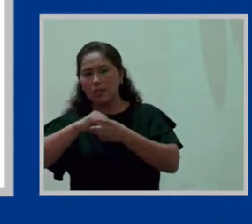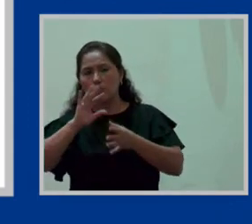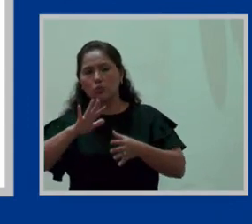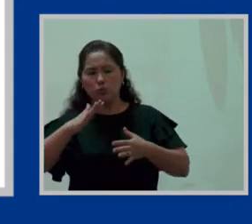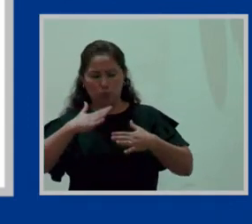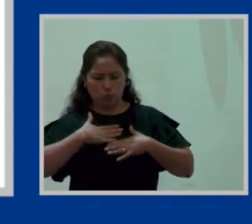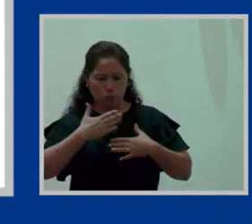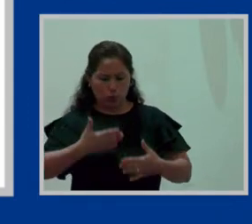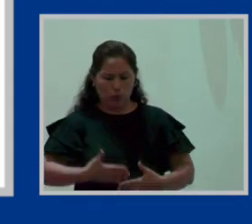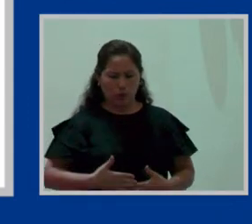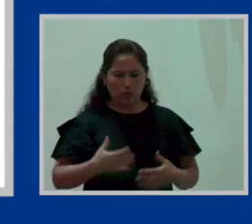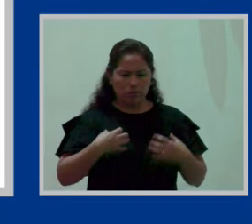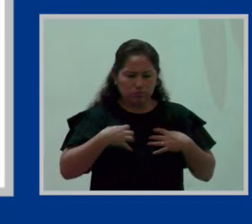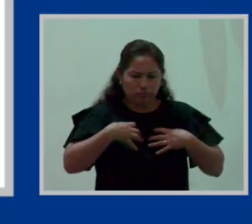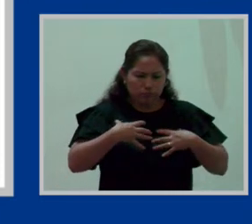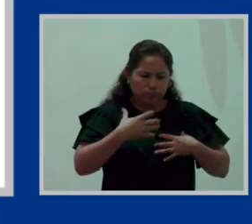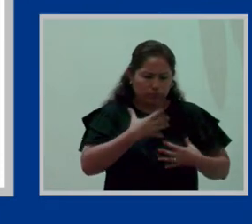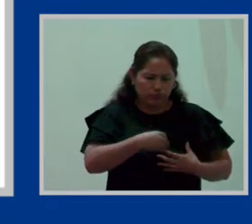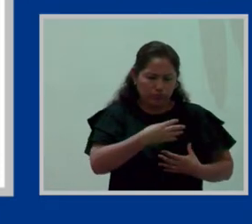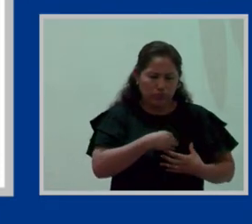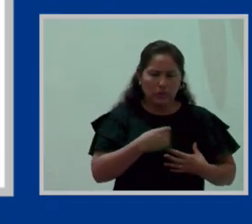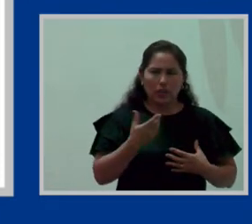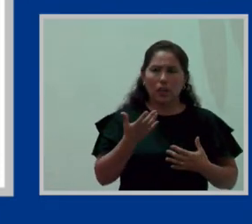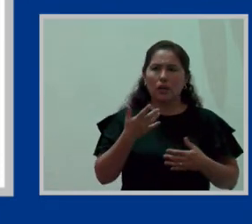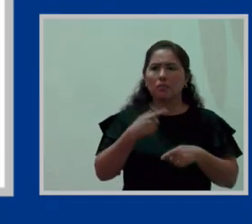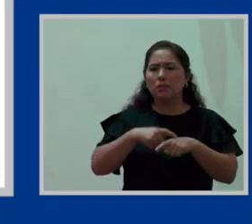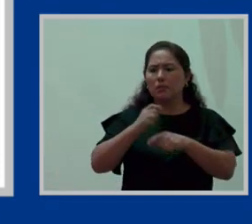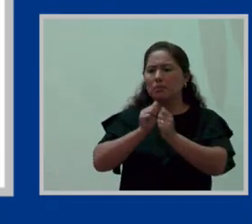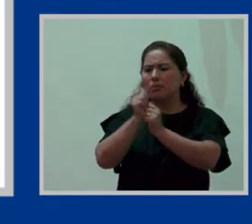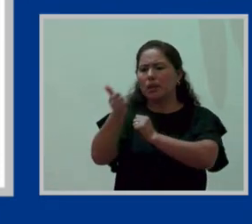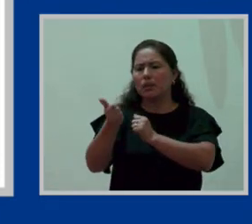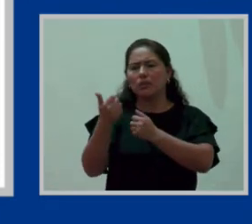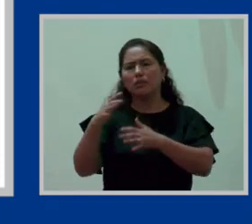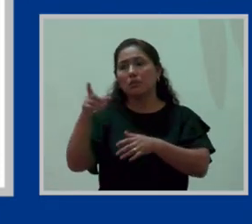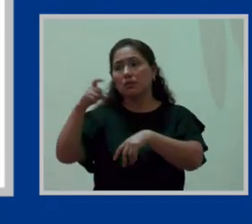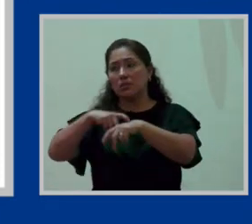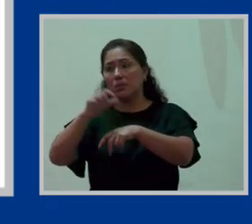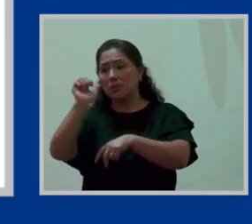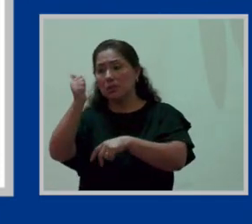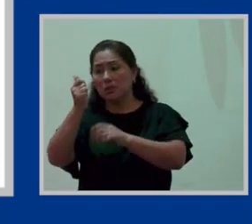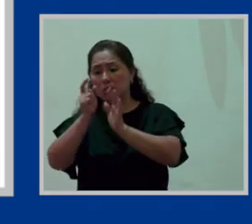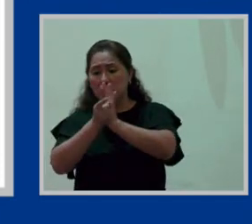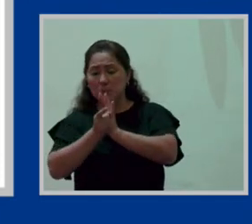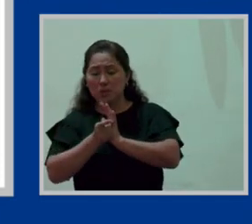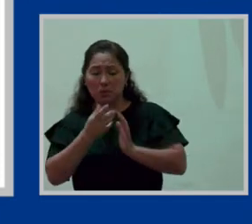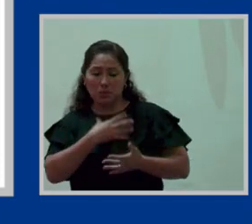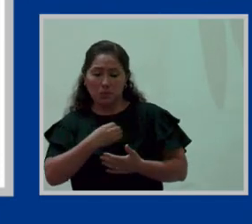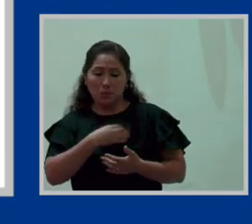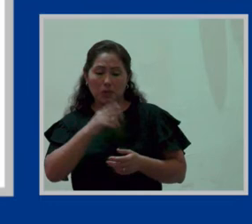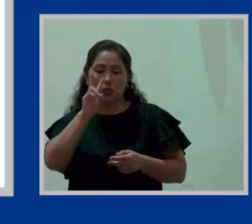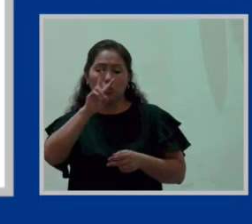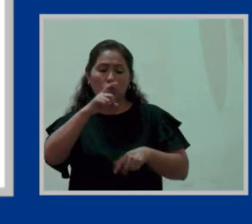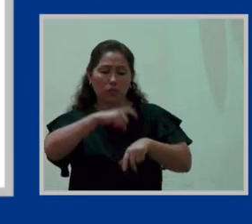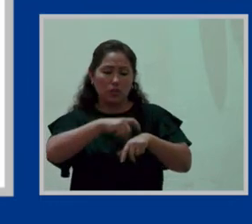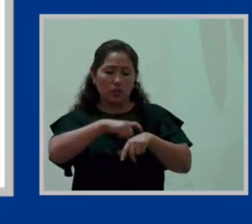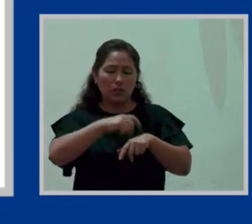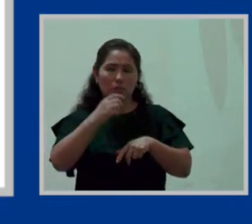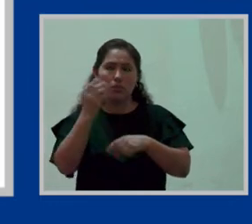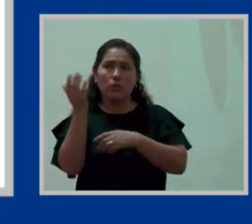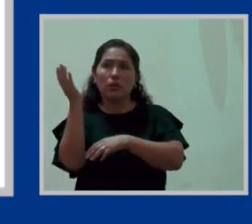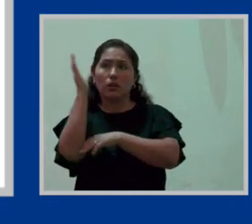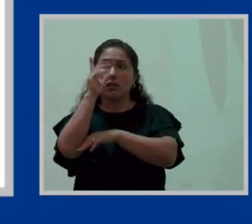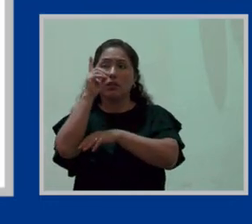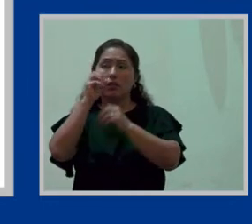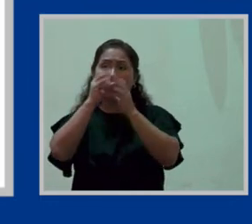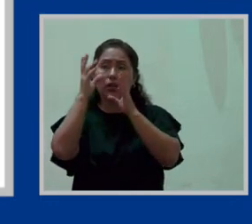organismo y si su organismo está produciendo o sea requiere solamente 10 minutos no en dos tiempos al día son 20